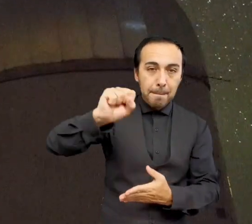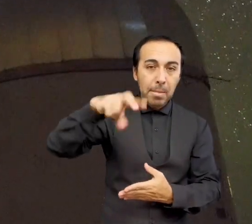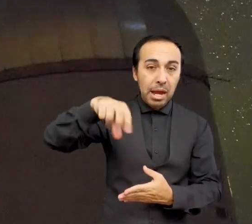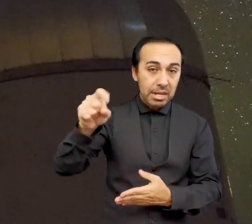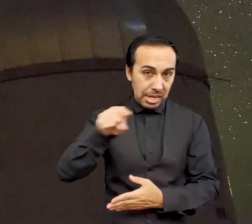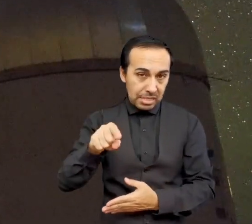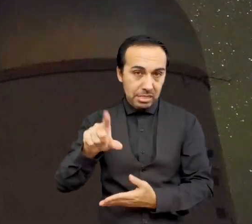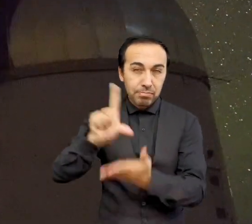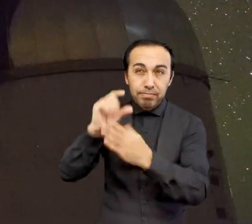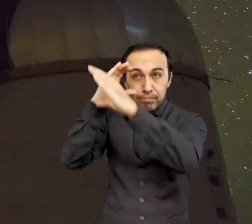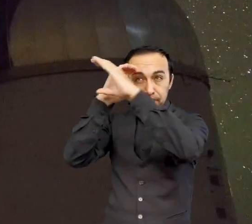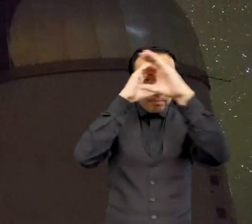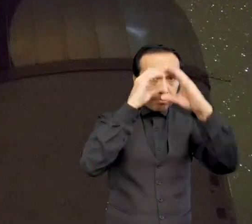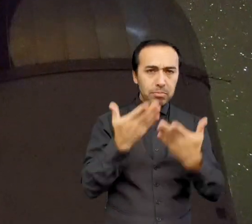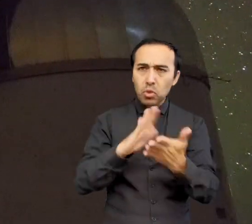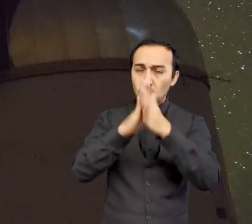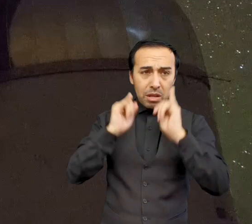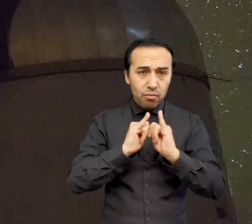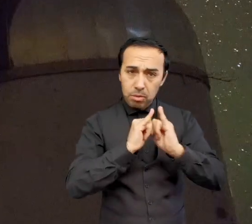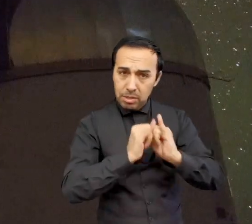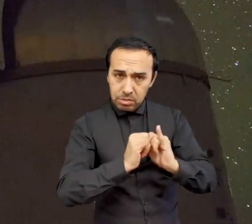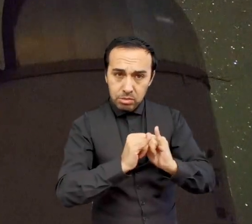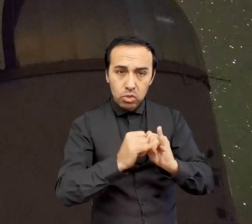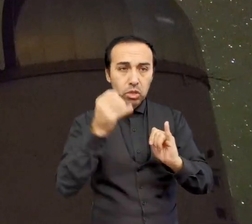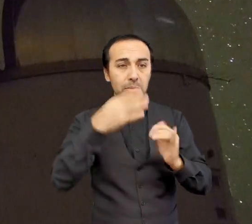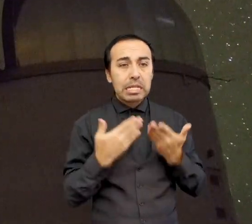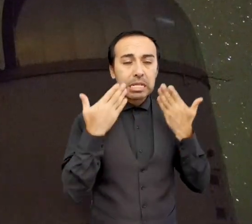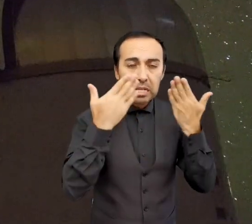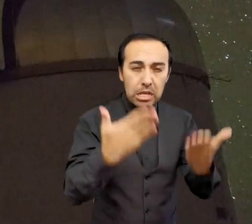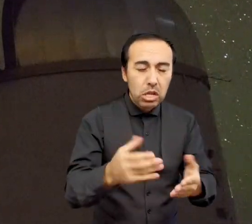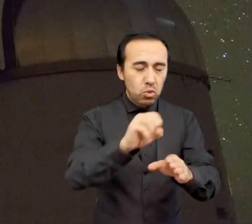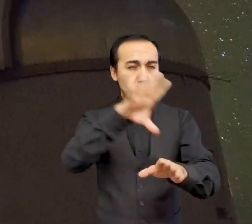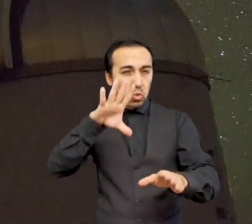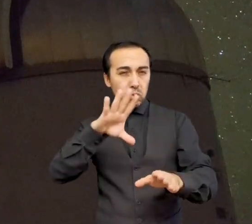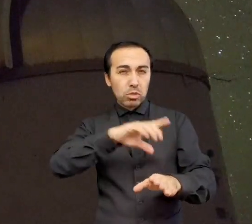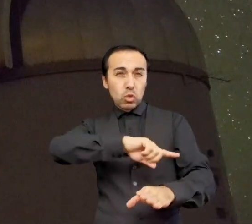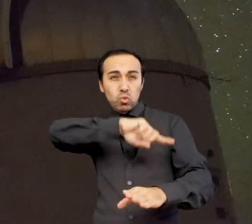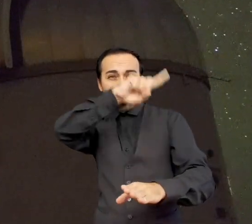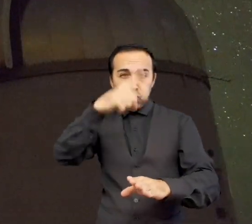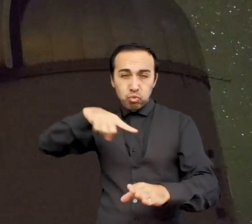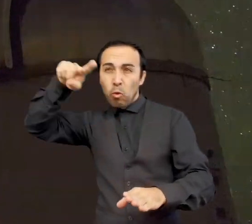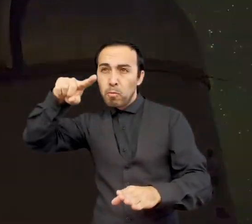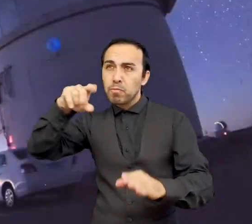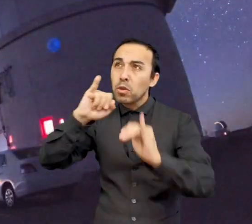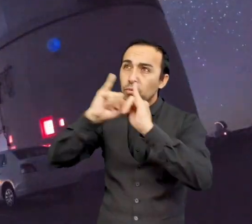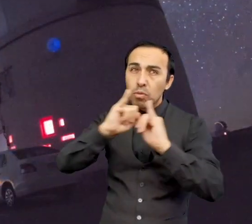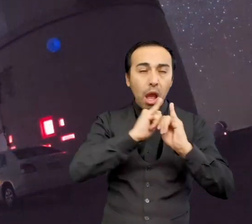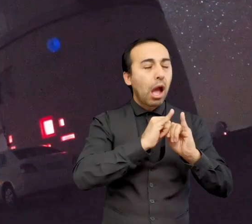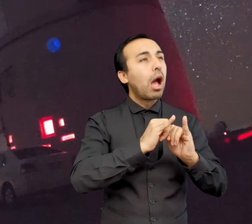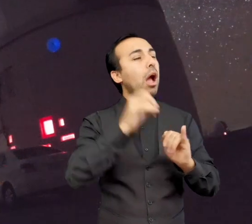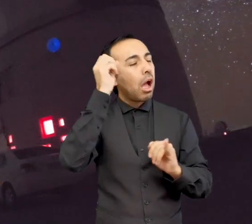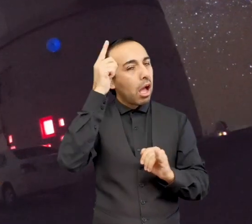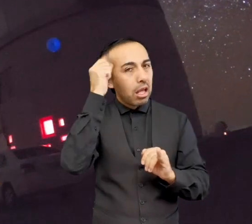Los datos de SWOP no solo proporcionan curvas de luz ópticas tempranas, sino que también permiten